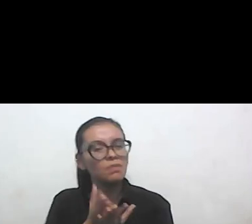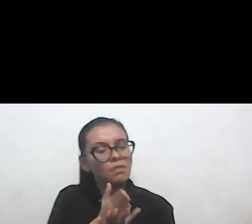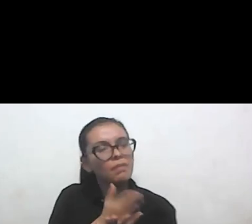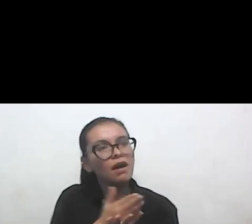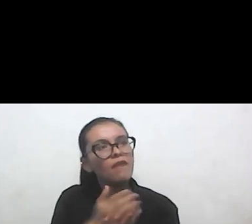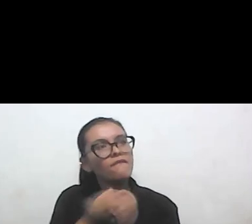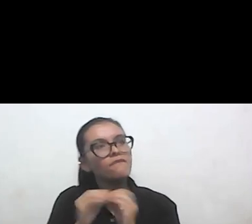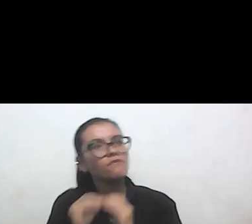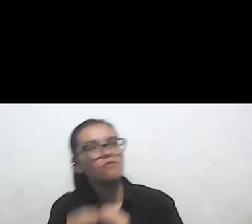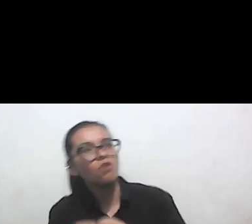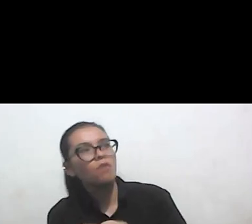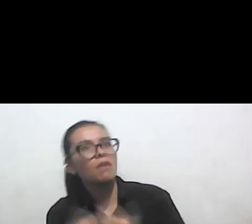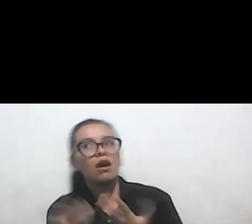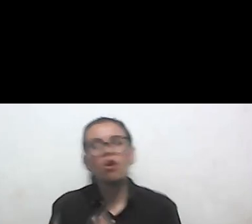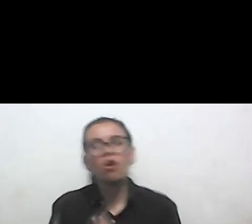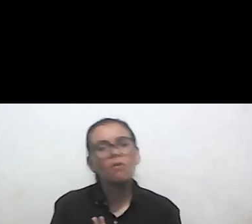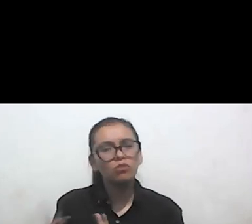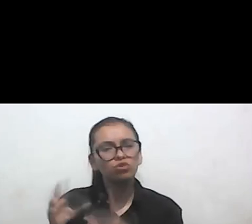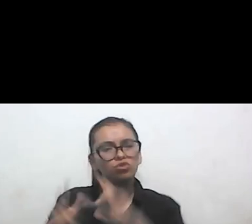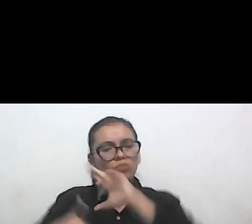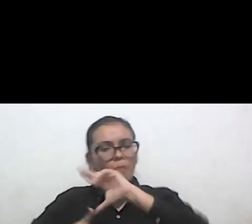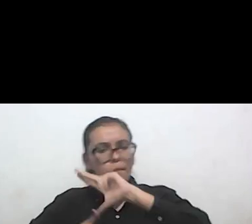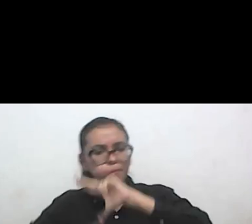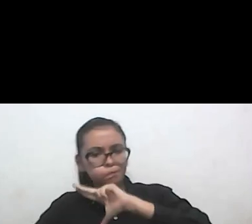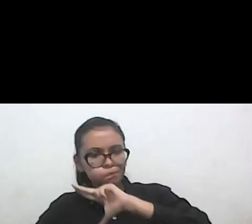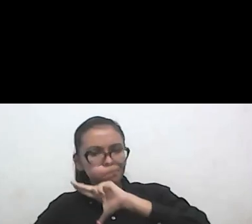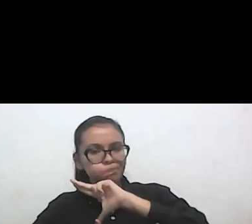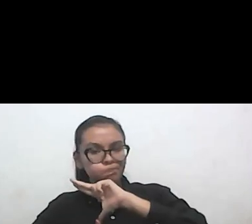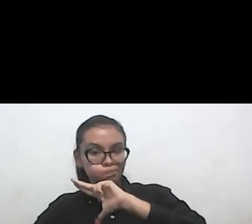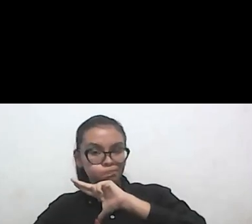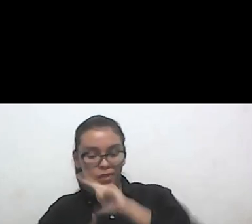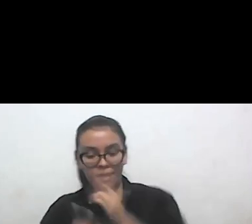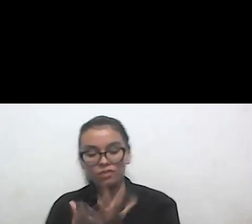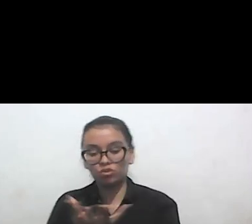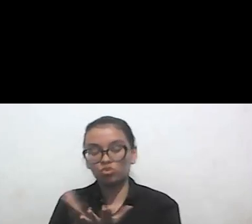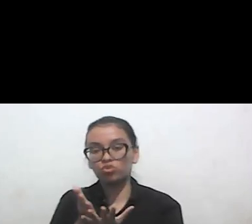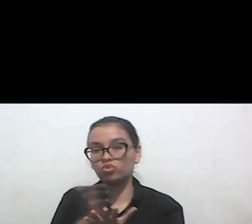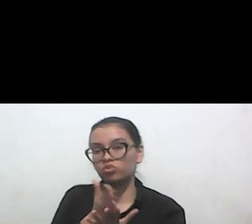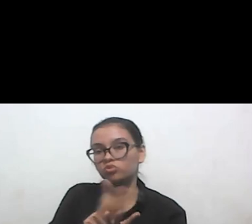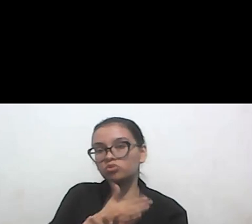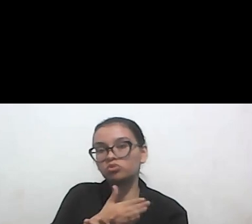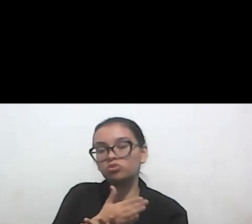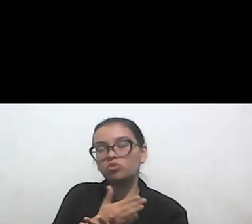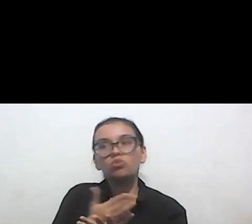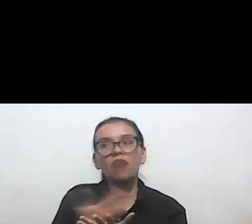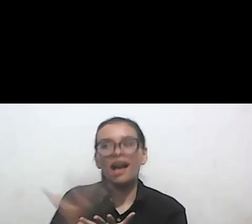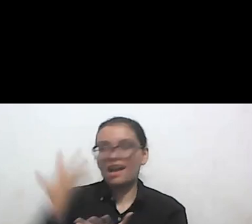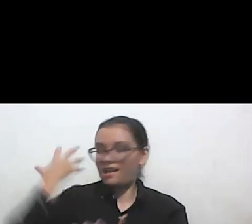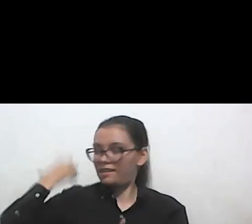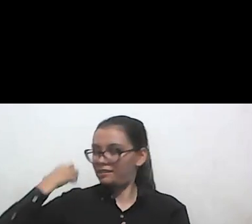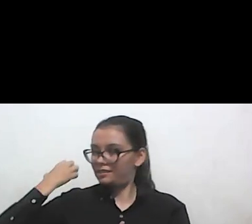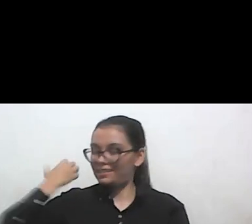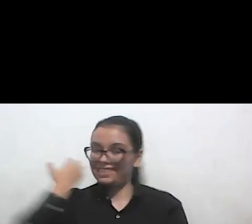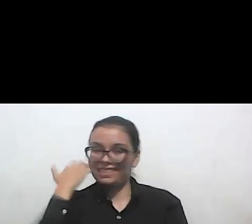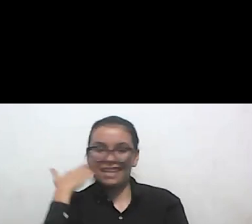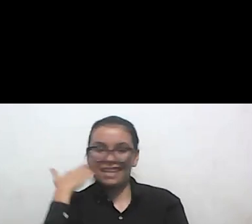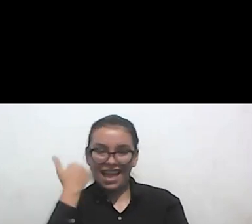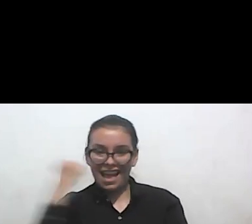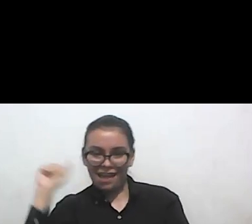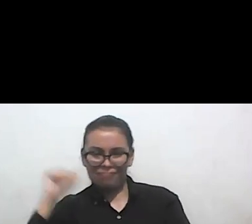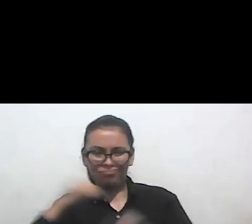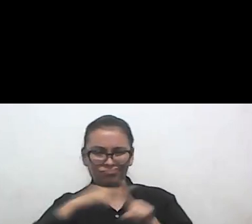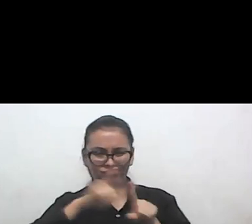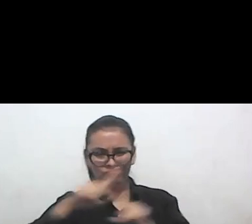desde perspectivas latinoamericanas, interseccionales, decoloniales, feministas, pluriversales,